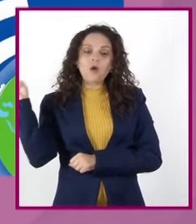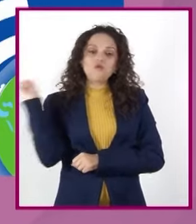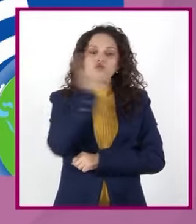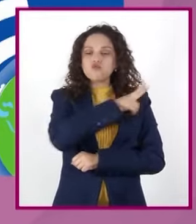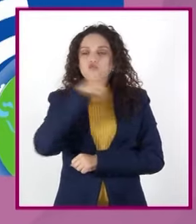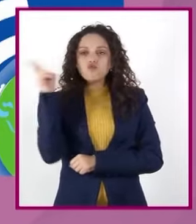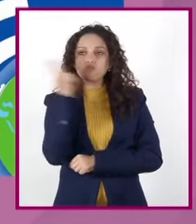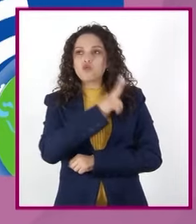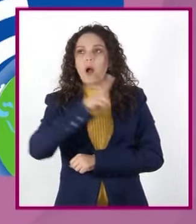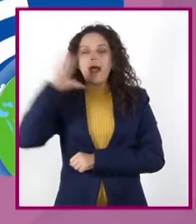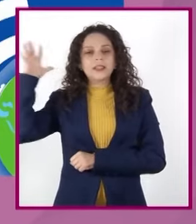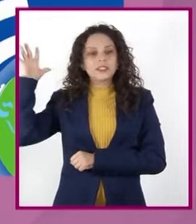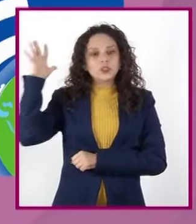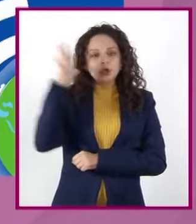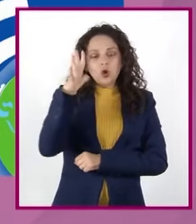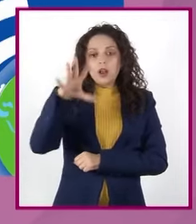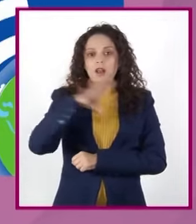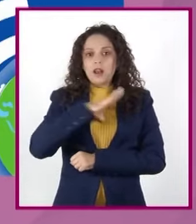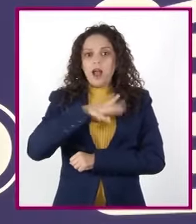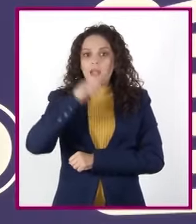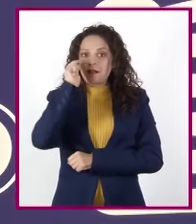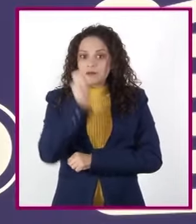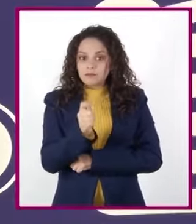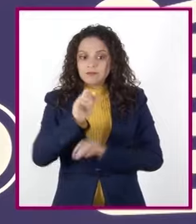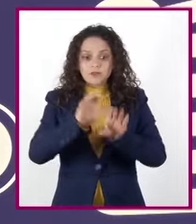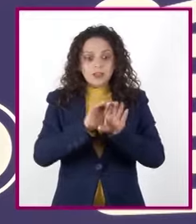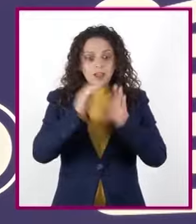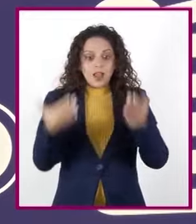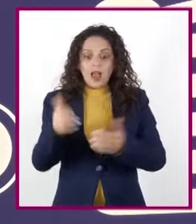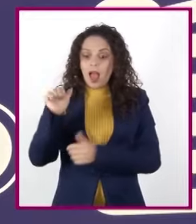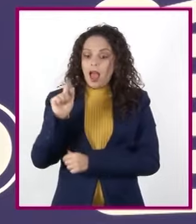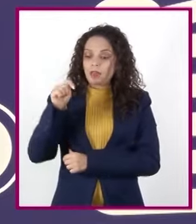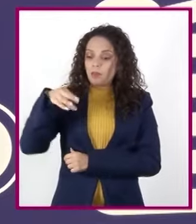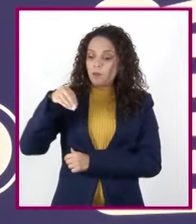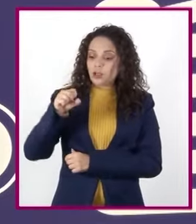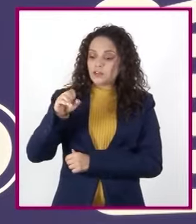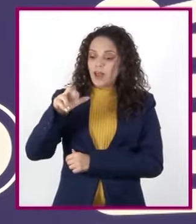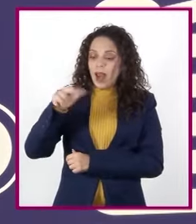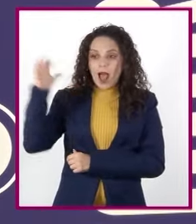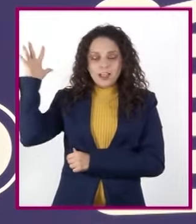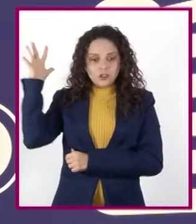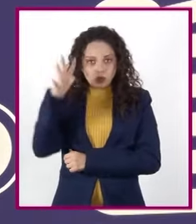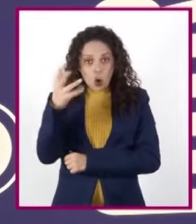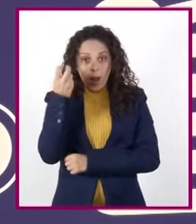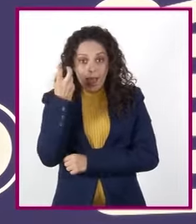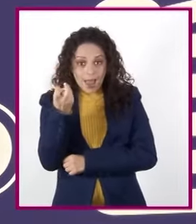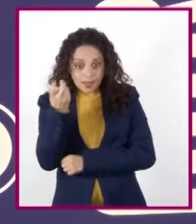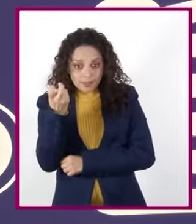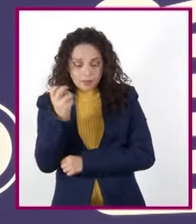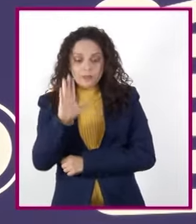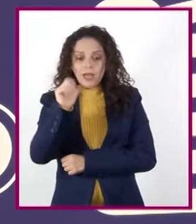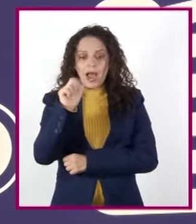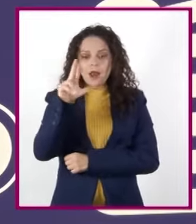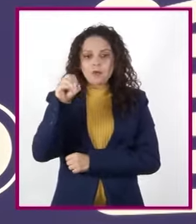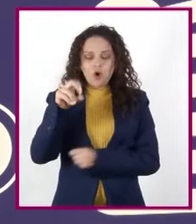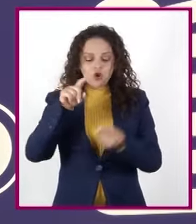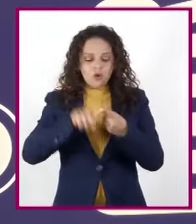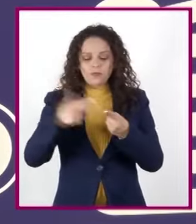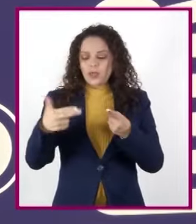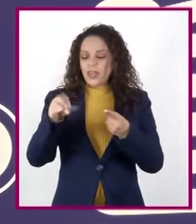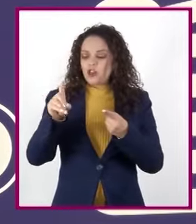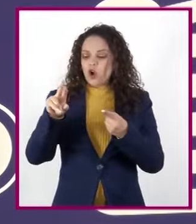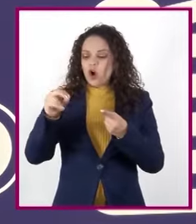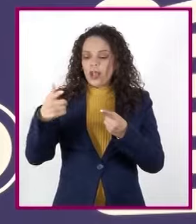los cuales constituyen la atmósfera del Sol. En esta capa, los gases de la atmósfera, carbono, hidrógeno,